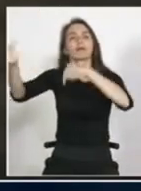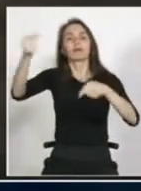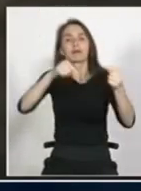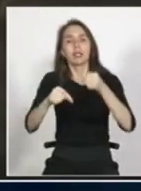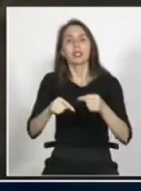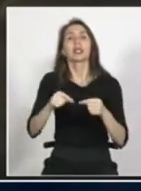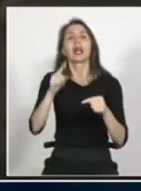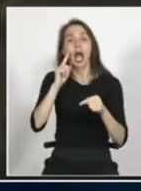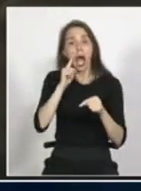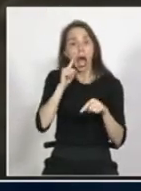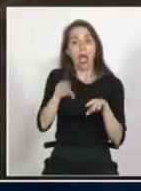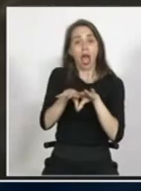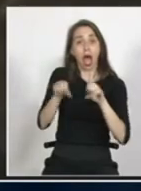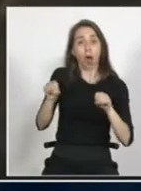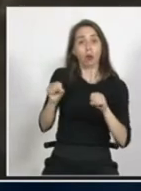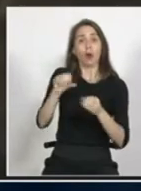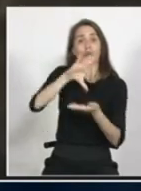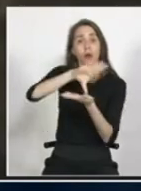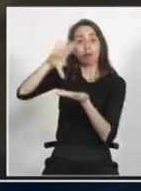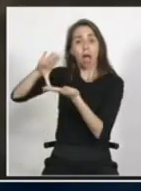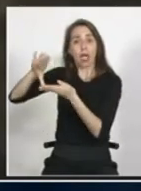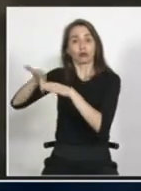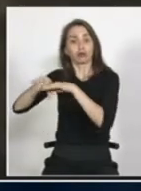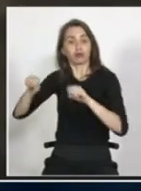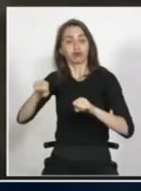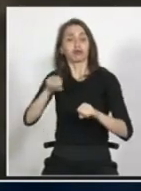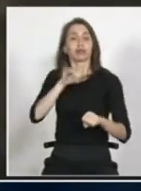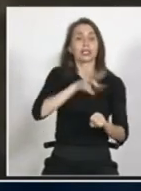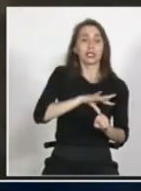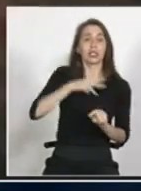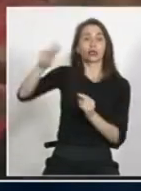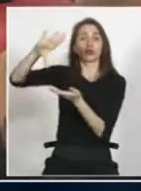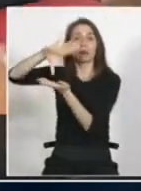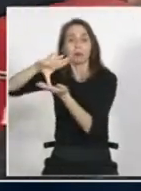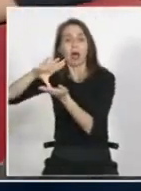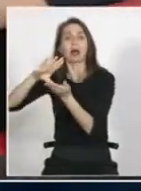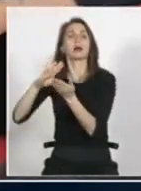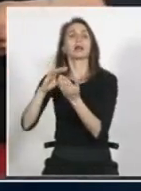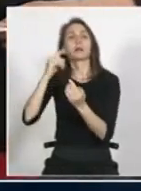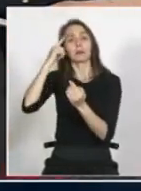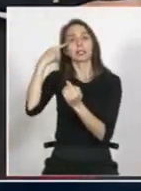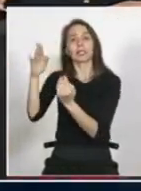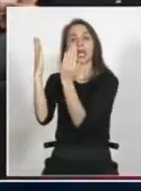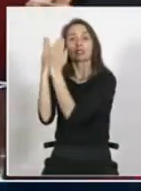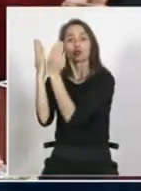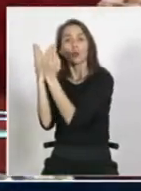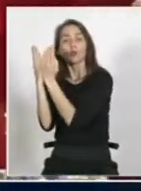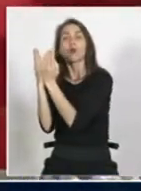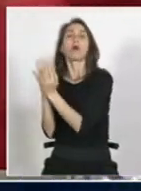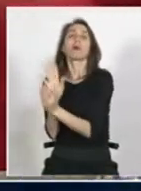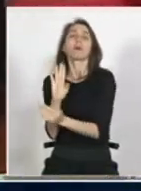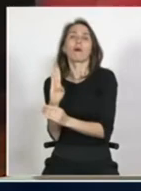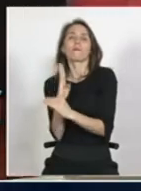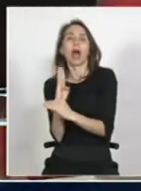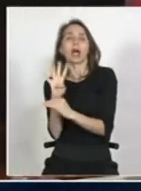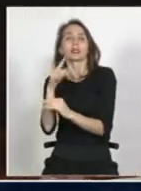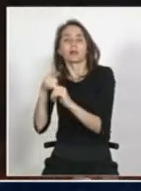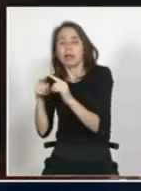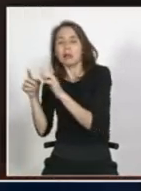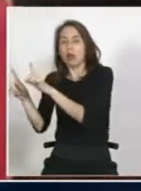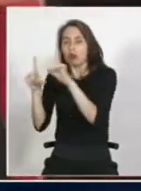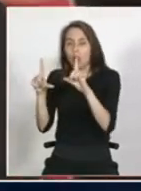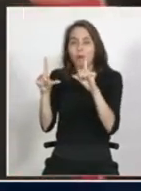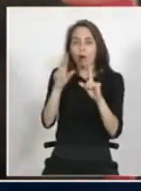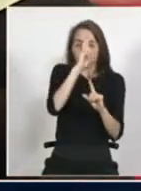bilaterales tenemos con esos países, qué podemos hacer, etcétera, con validación, no sé, estoy pensando como... Entonces, un poco por lo que tú decías al